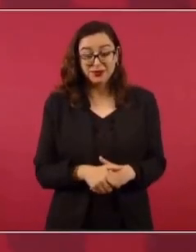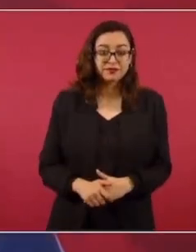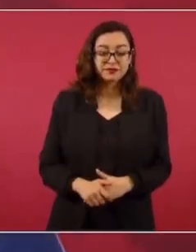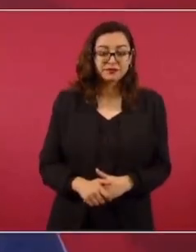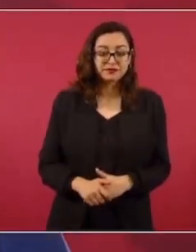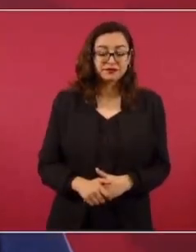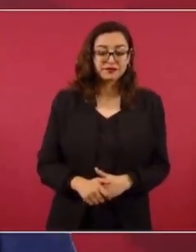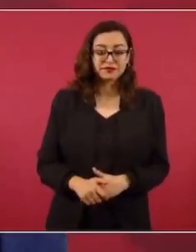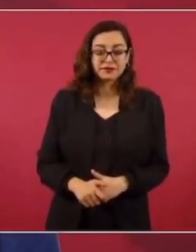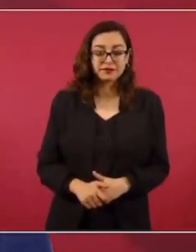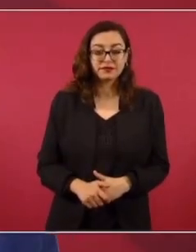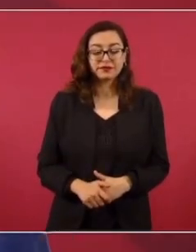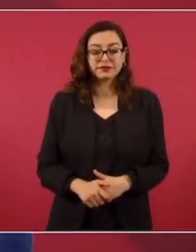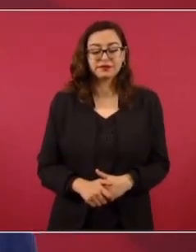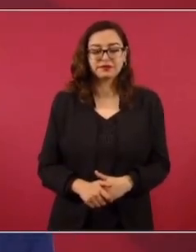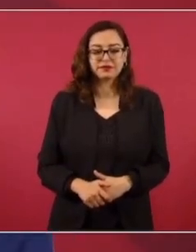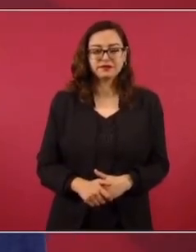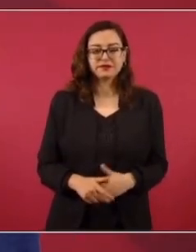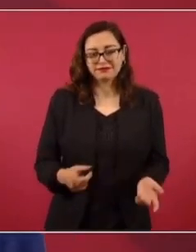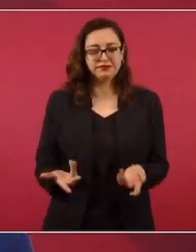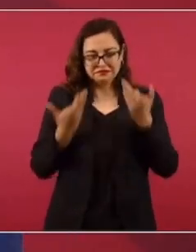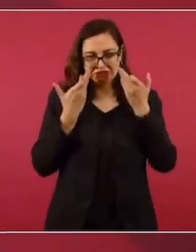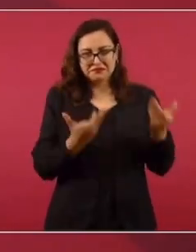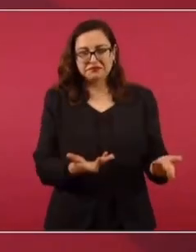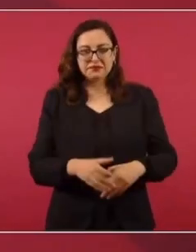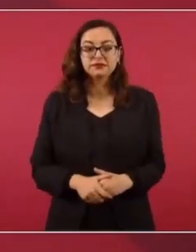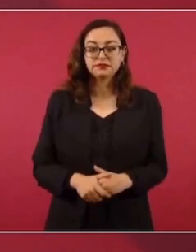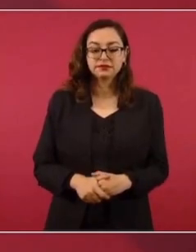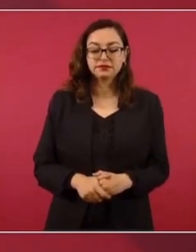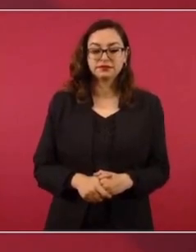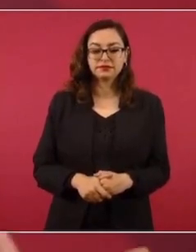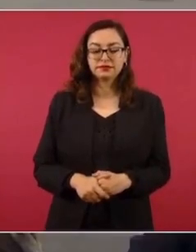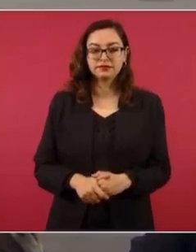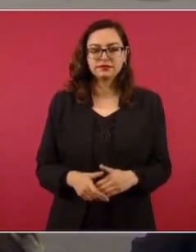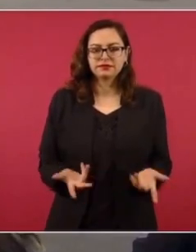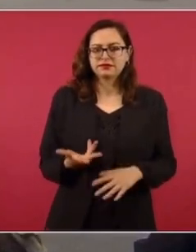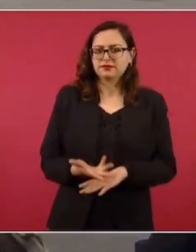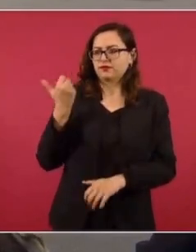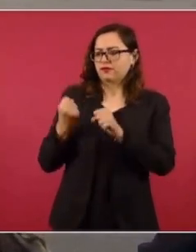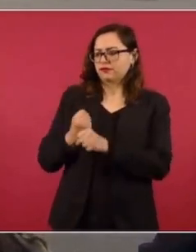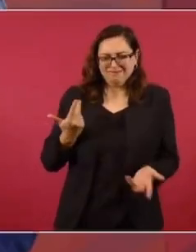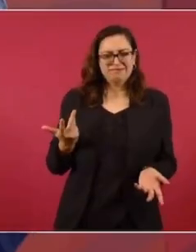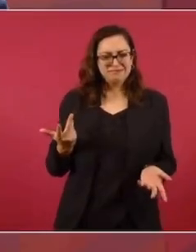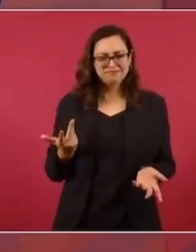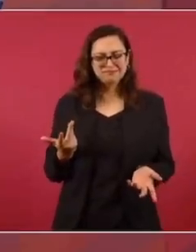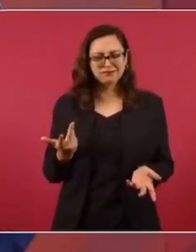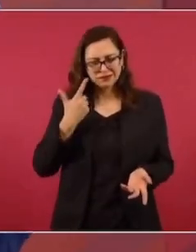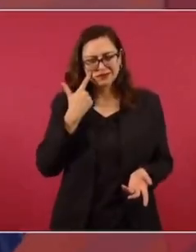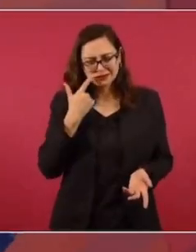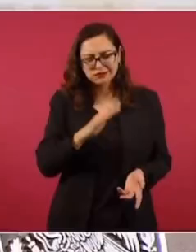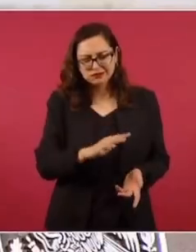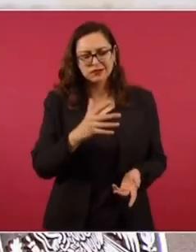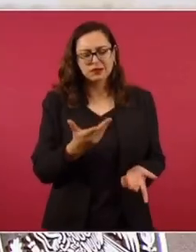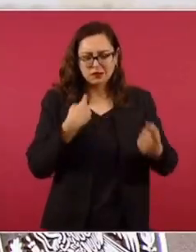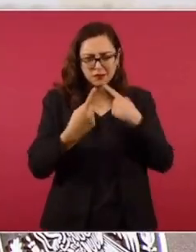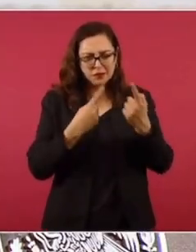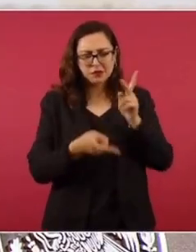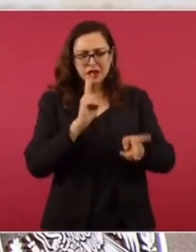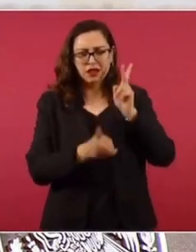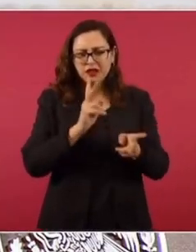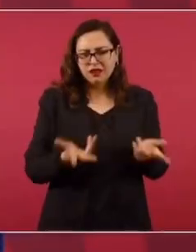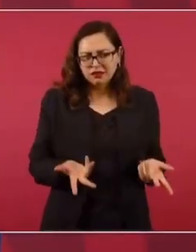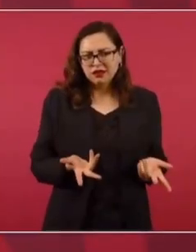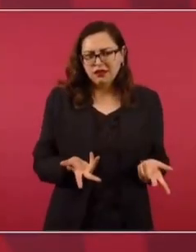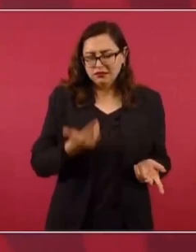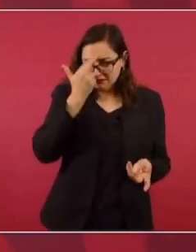querer hacer su agosto. Independientemente de si se pagó o no se pagó, pues hay que ver si tienen ellos la razón. No se